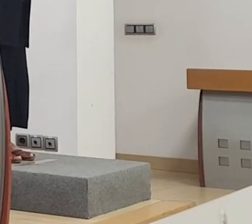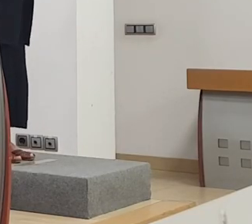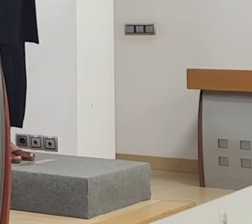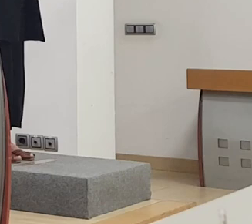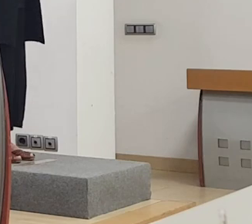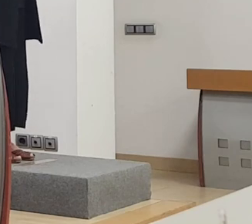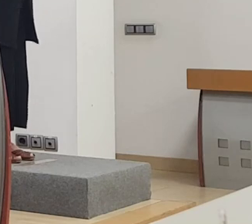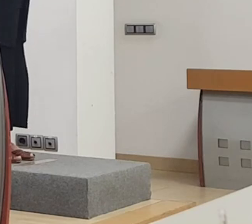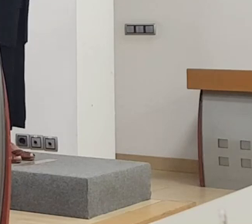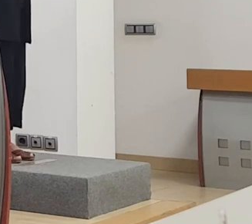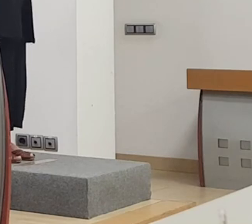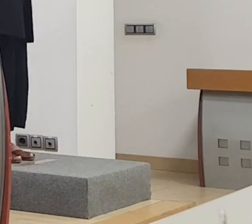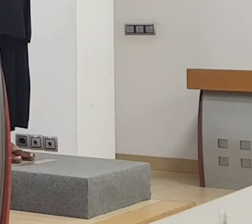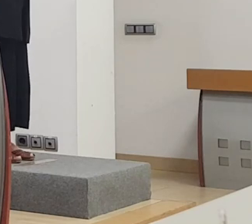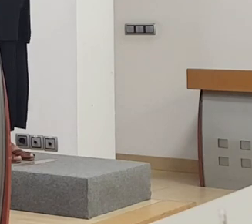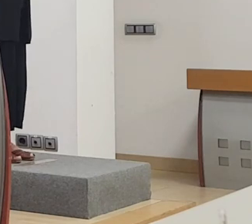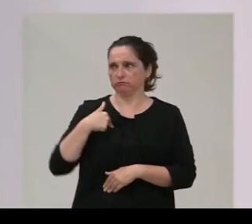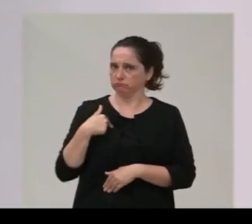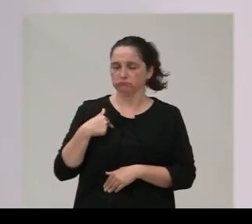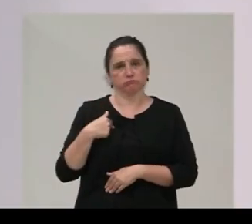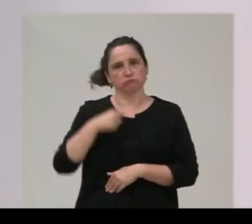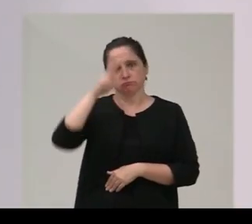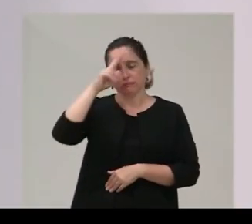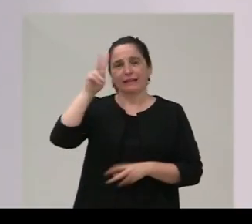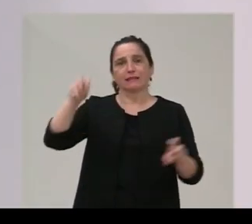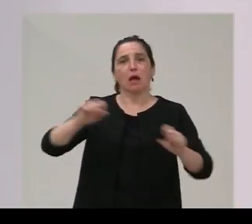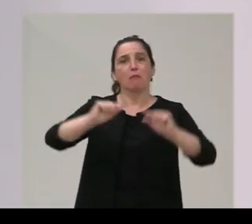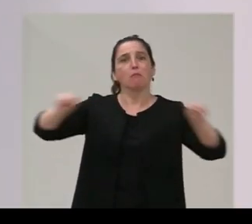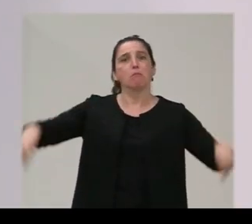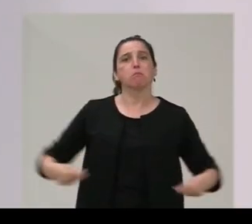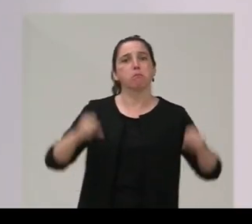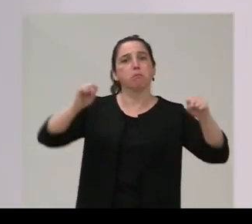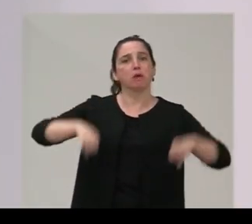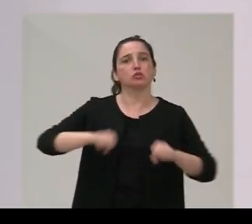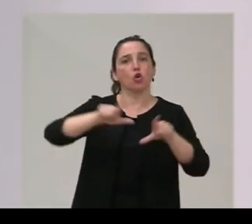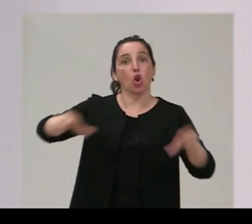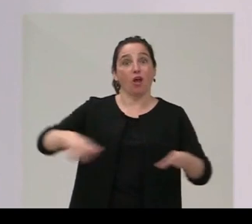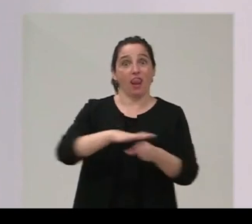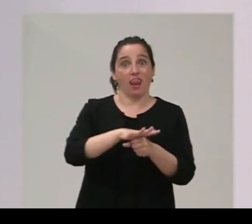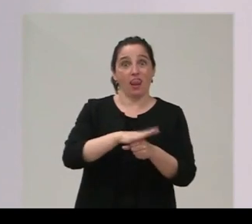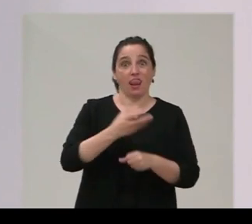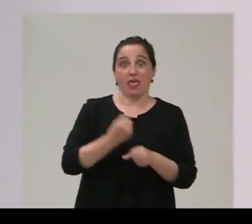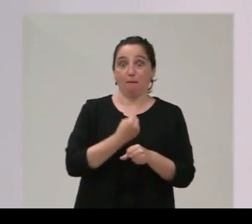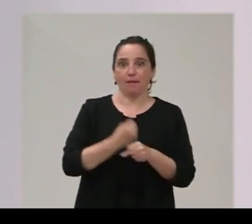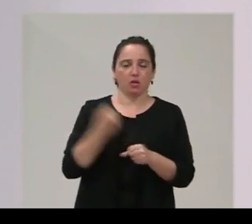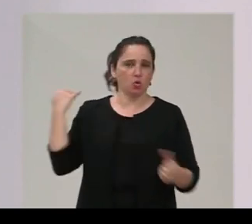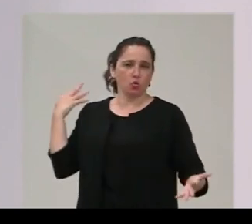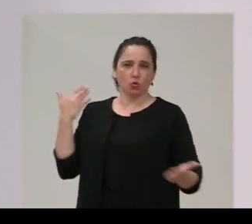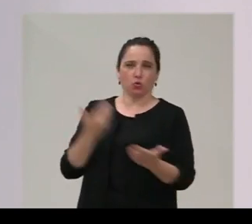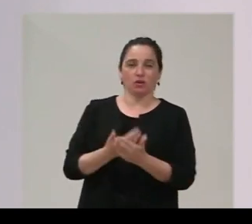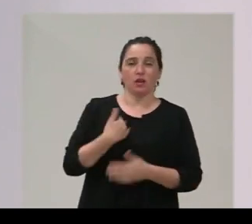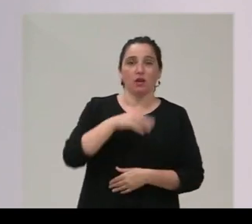empleo otra de las preocupaciones de los santanderinos tenemos el pacto local por el empleo en donde con mucho bagaje con